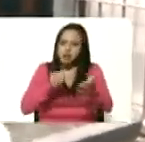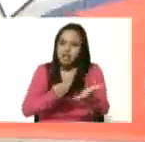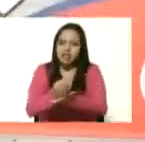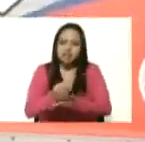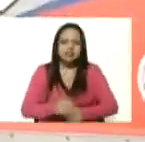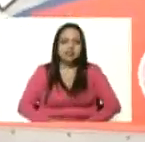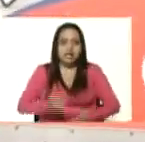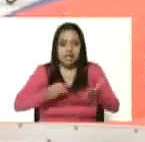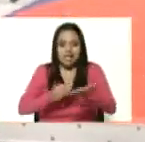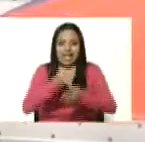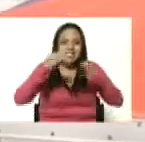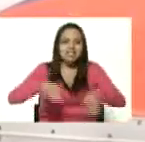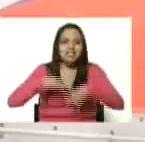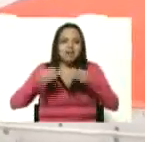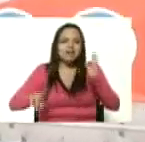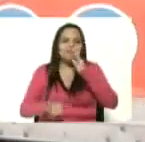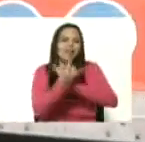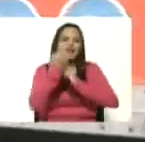traidores nunca